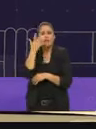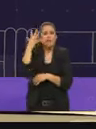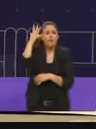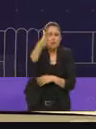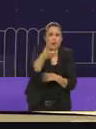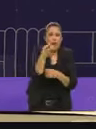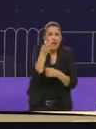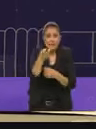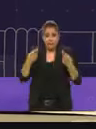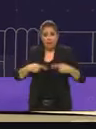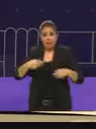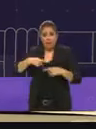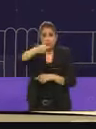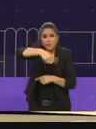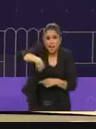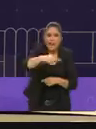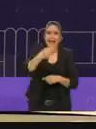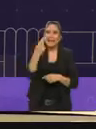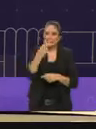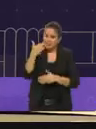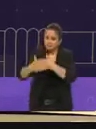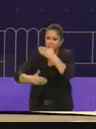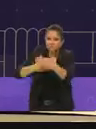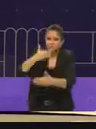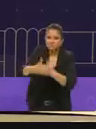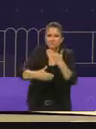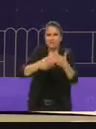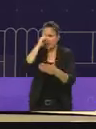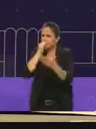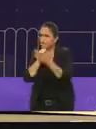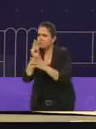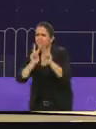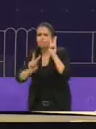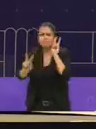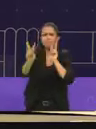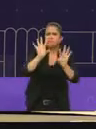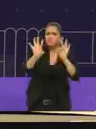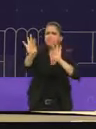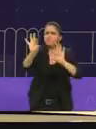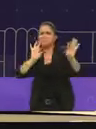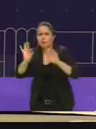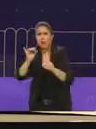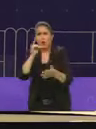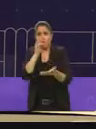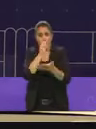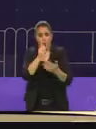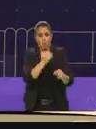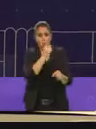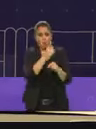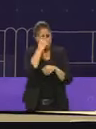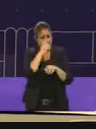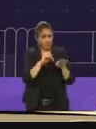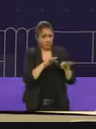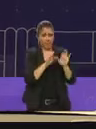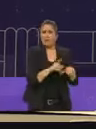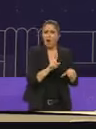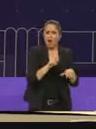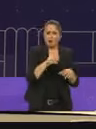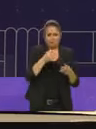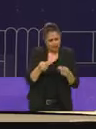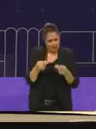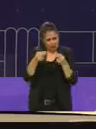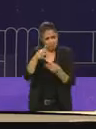que la gente se desarrolle que decida que no solamente tenga una oportunidad para crear empleos gracias